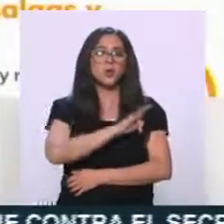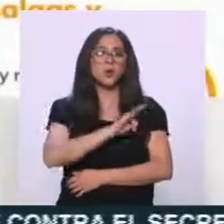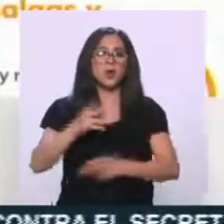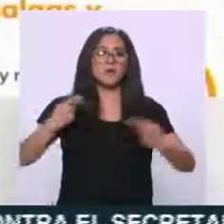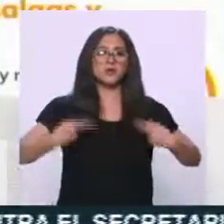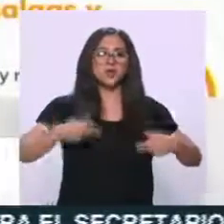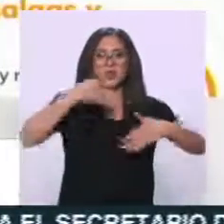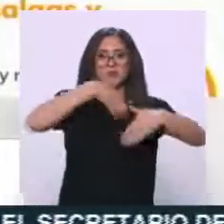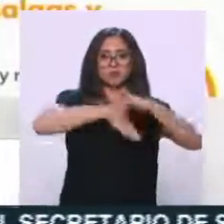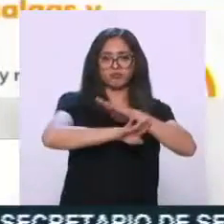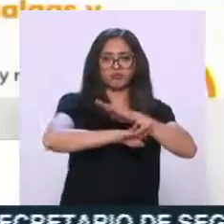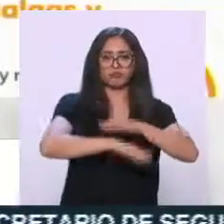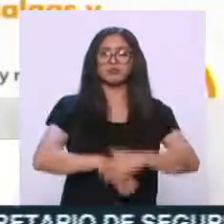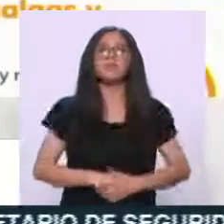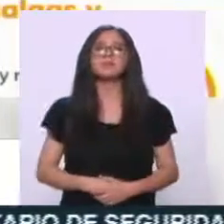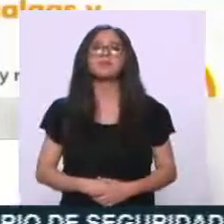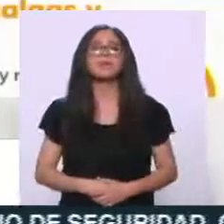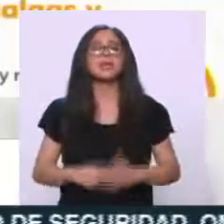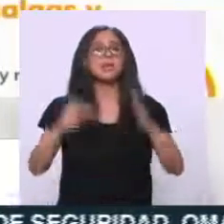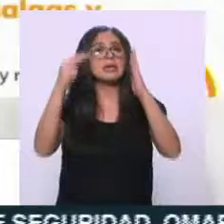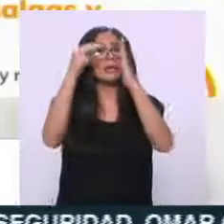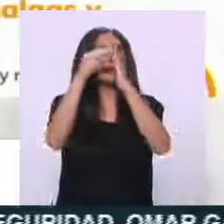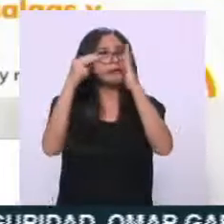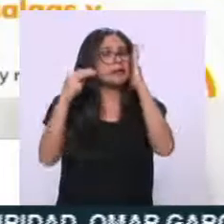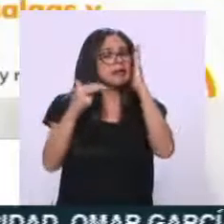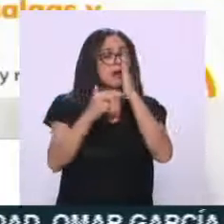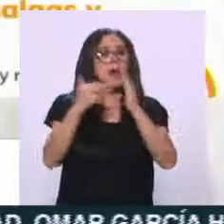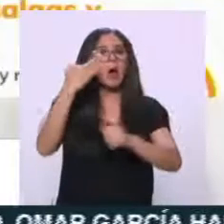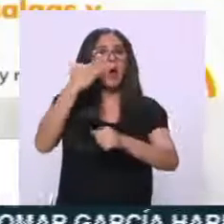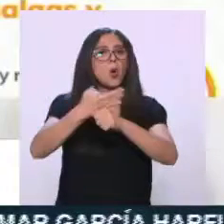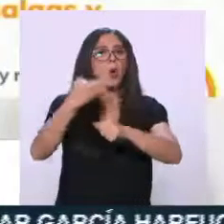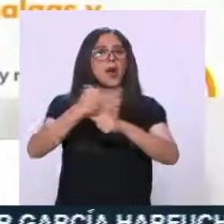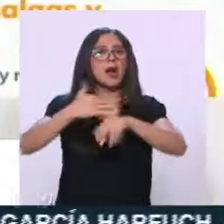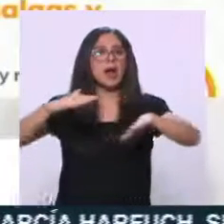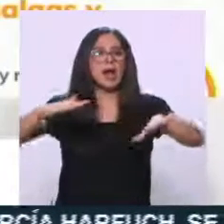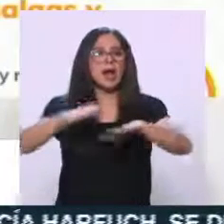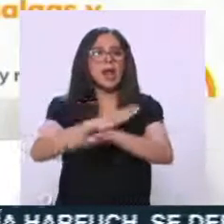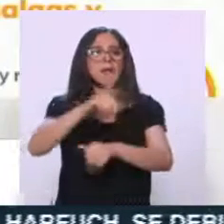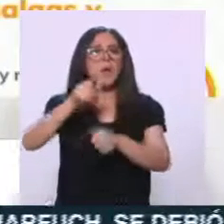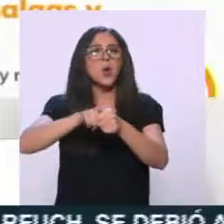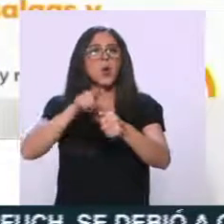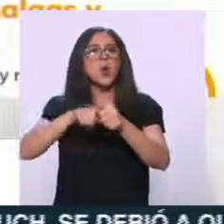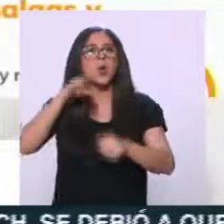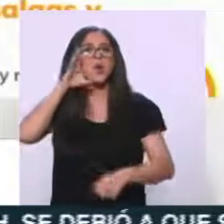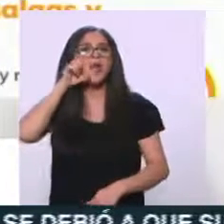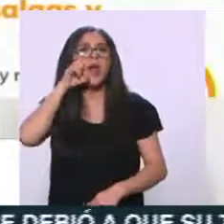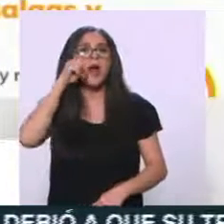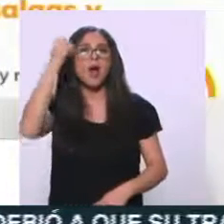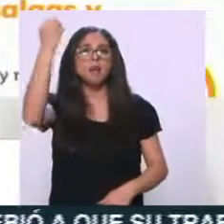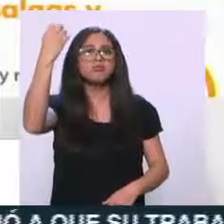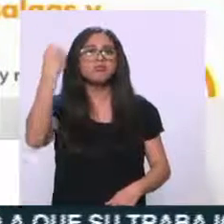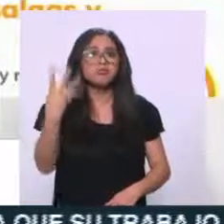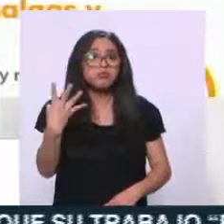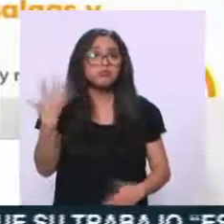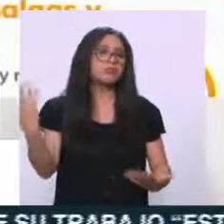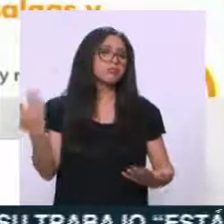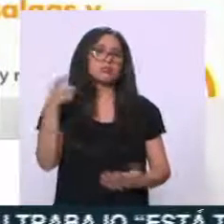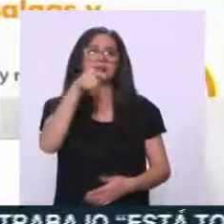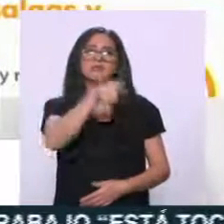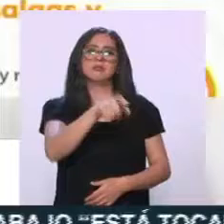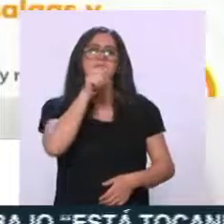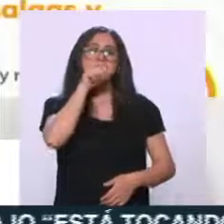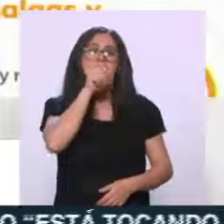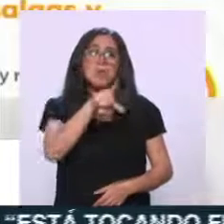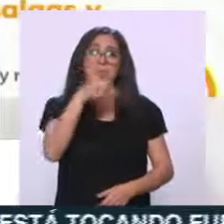de este semáforo naranja siguen siendo las mismas. Si puedes, quédate en casa el